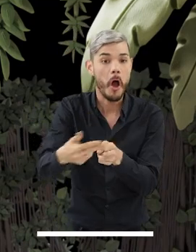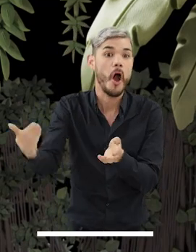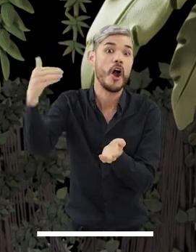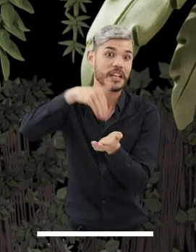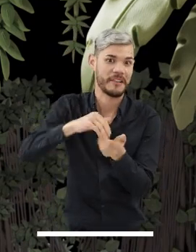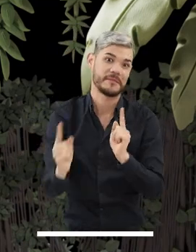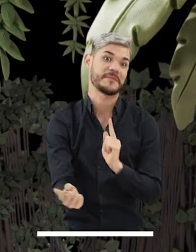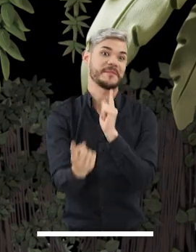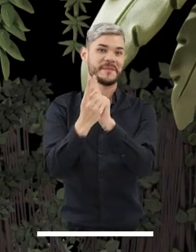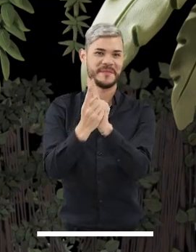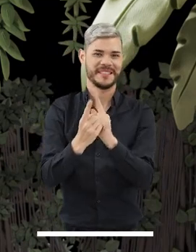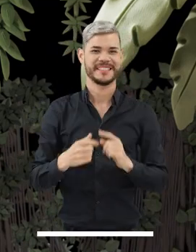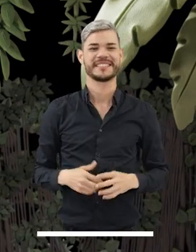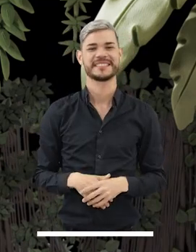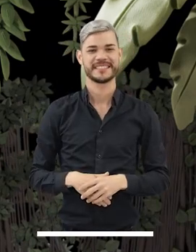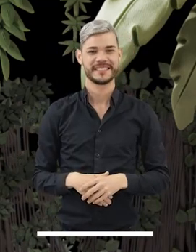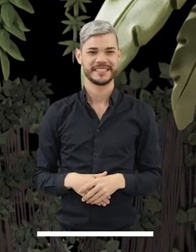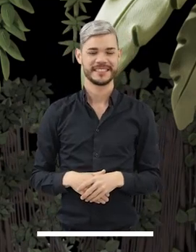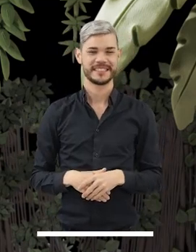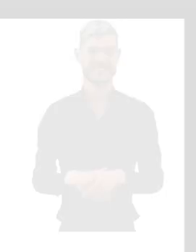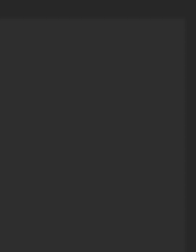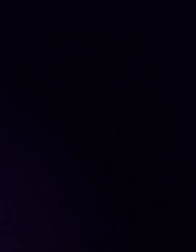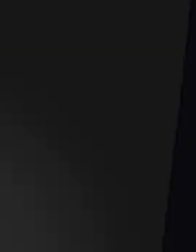y que pronto volverán a encontrarse.